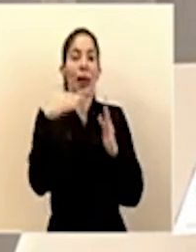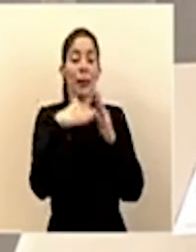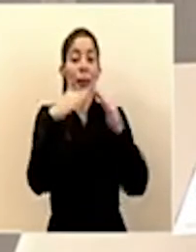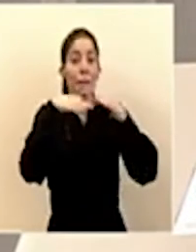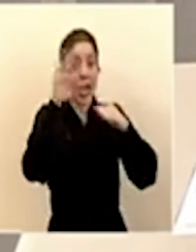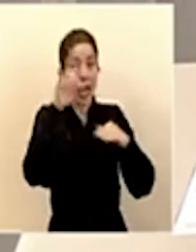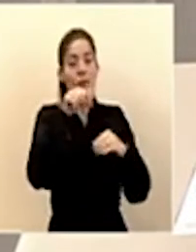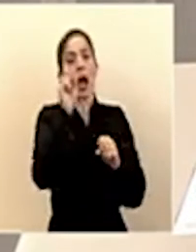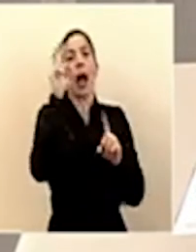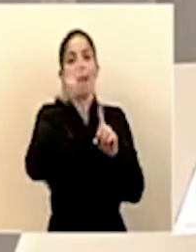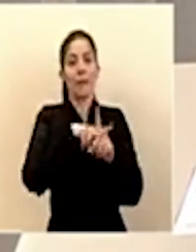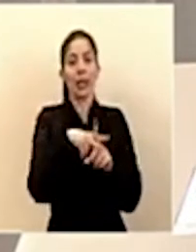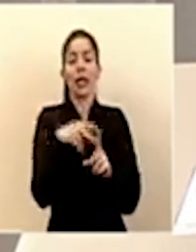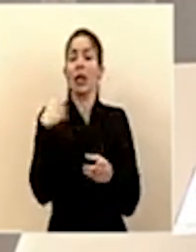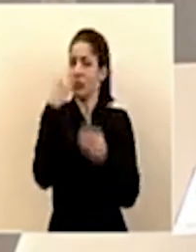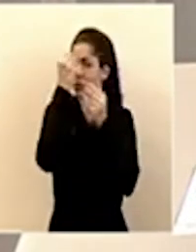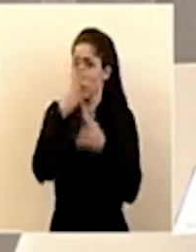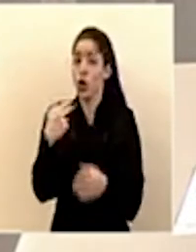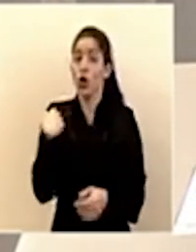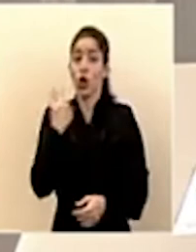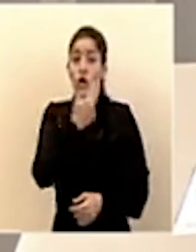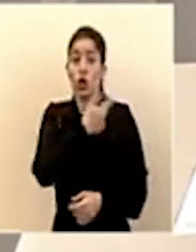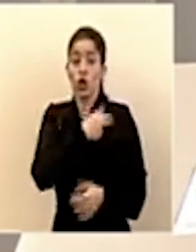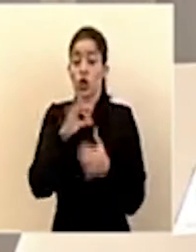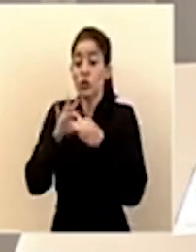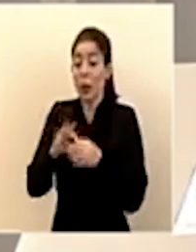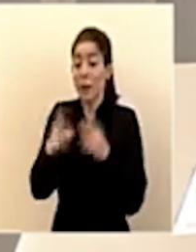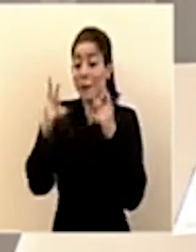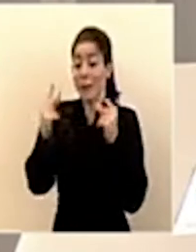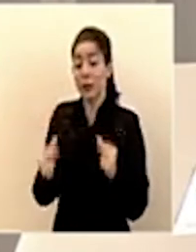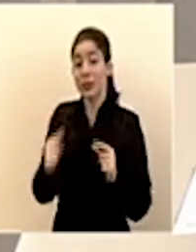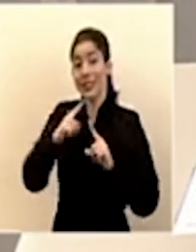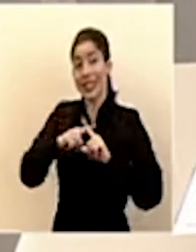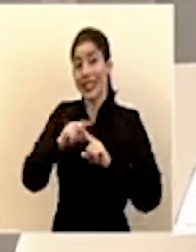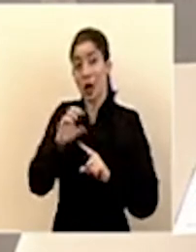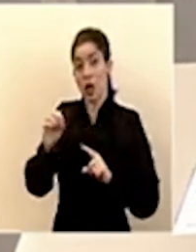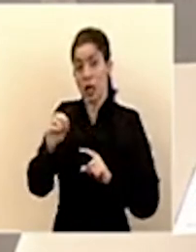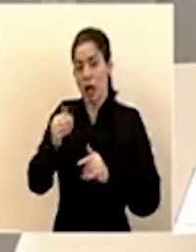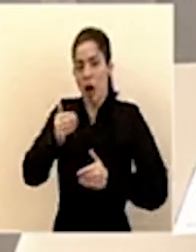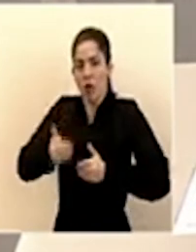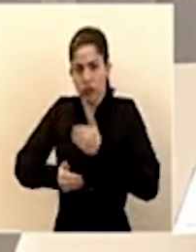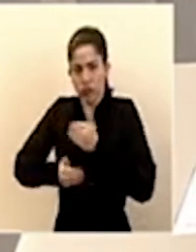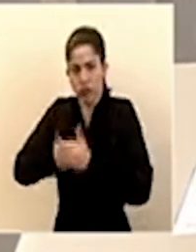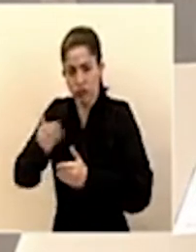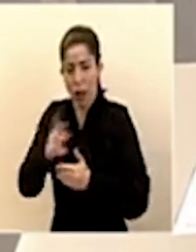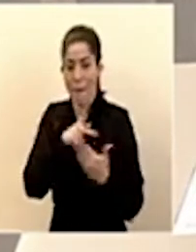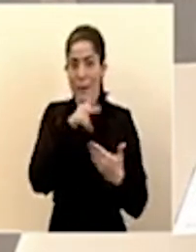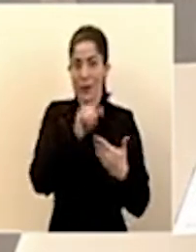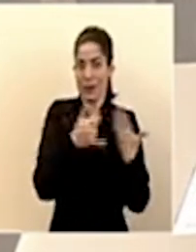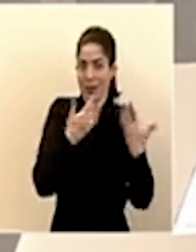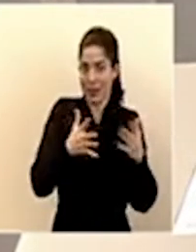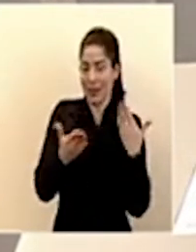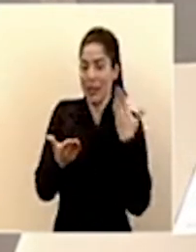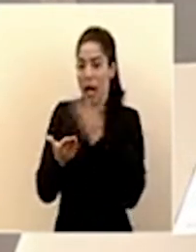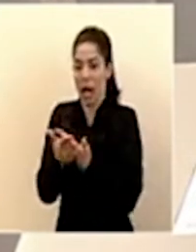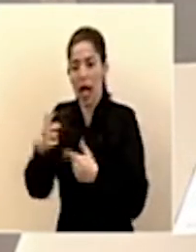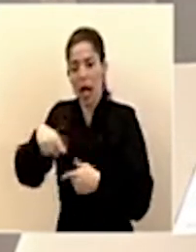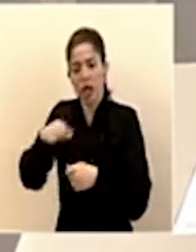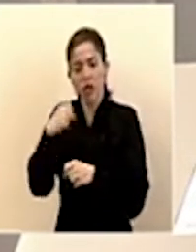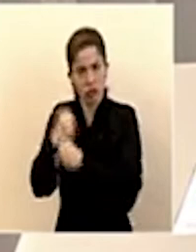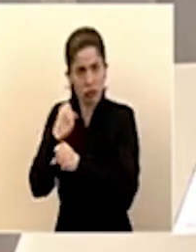hay que decir, nosotros vamos a avanzar con el presupuesto extraordinario, con los proyectos ya presentados, y